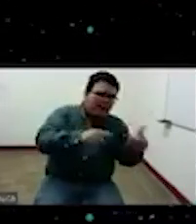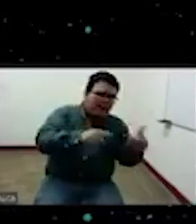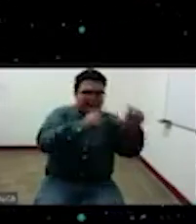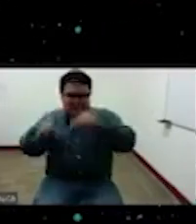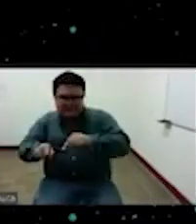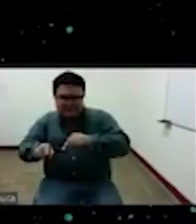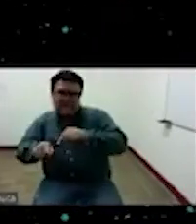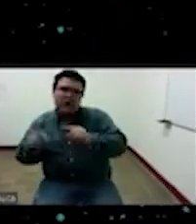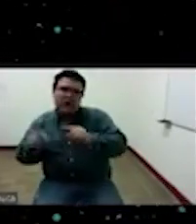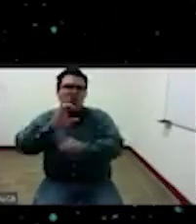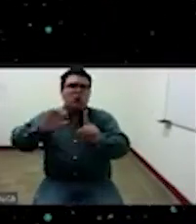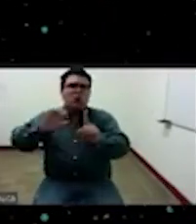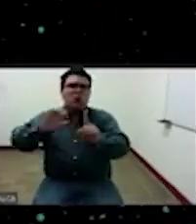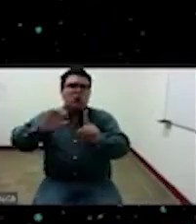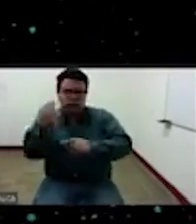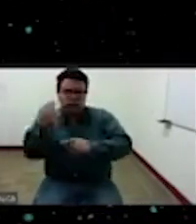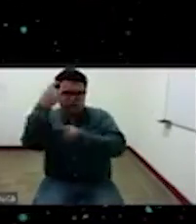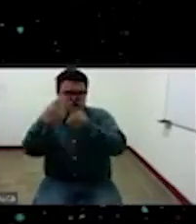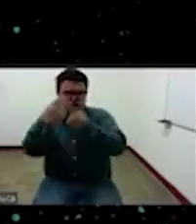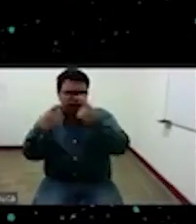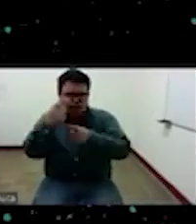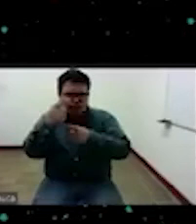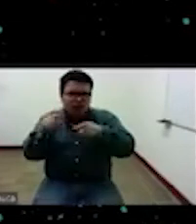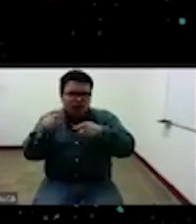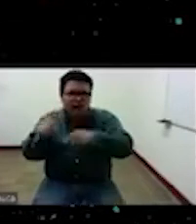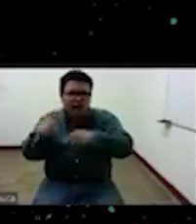las culturas africanas pero en las Américas